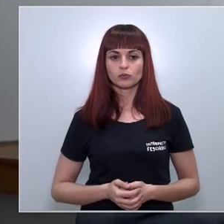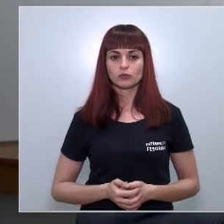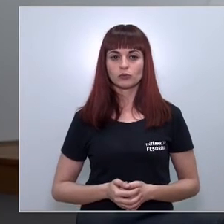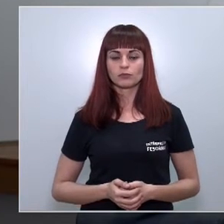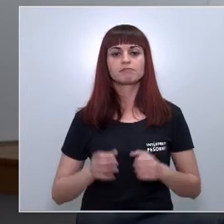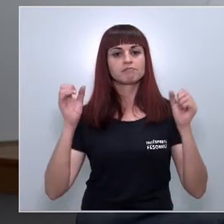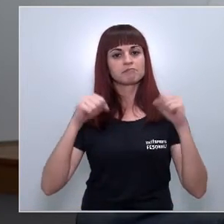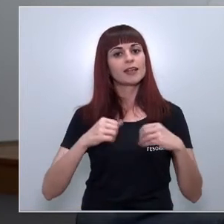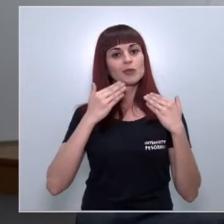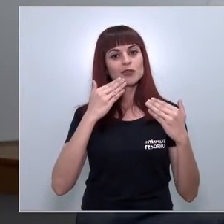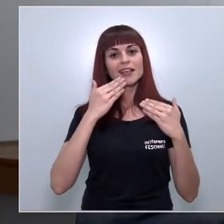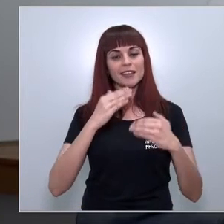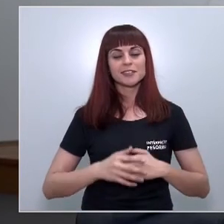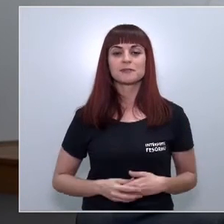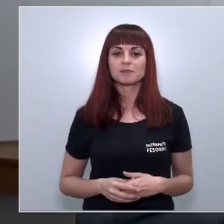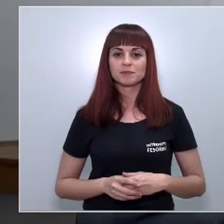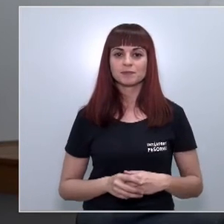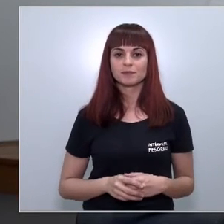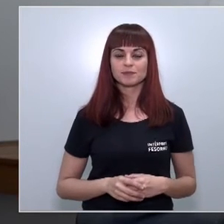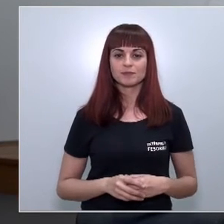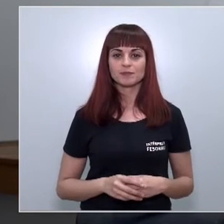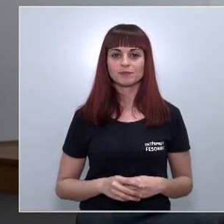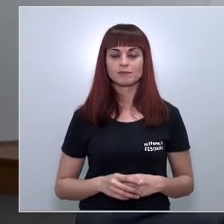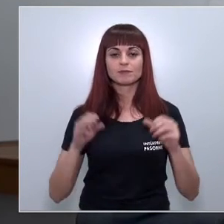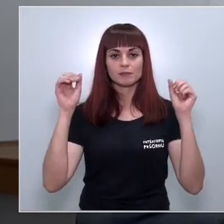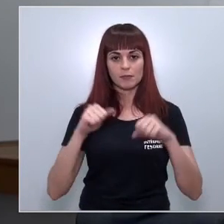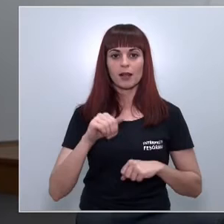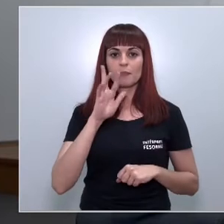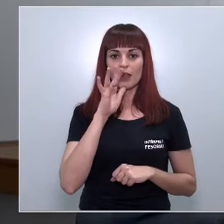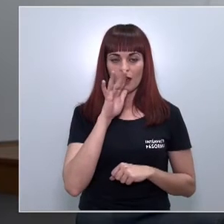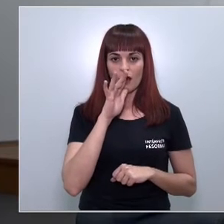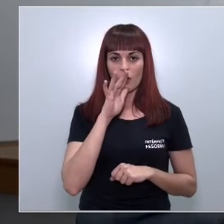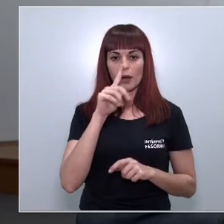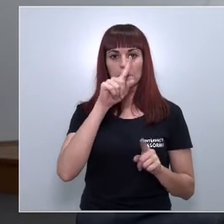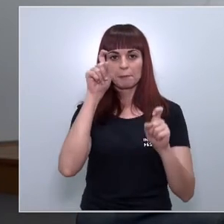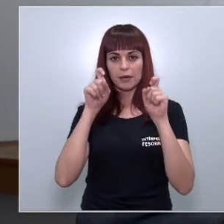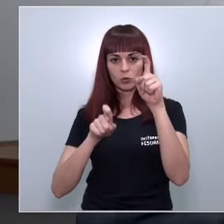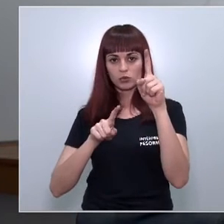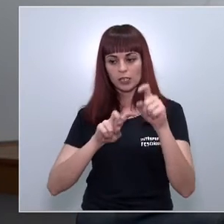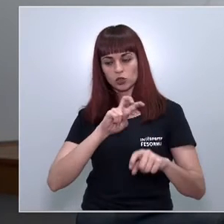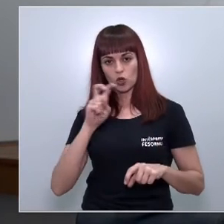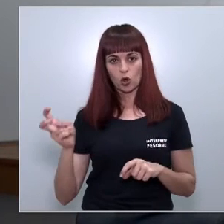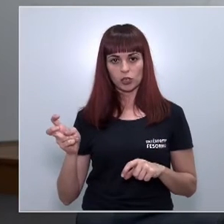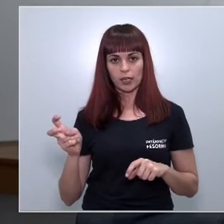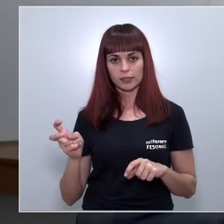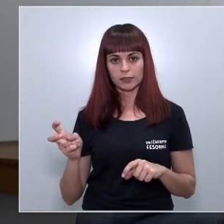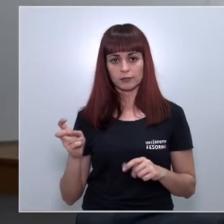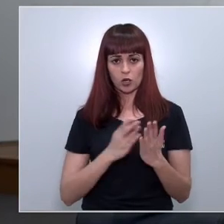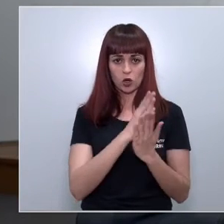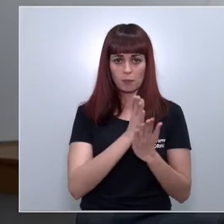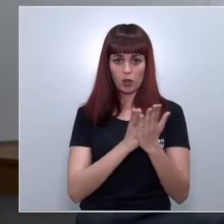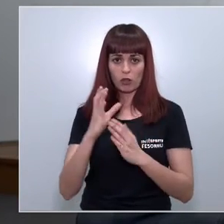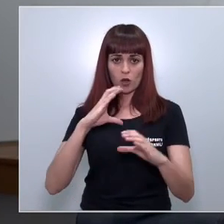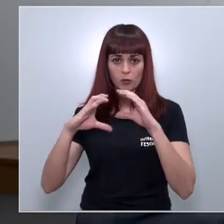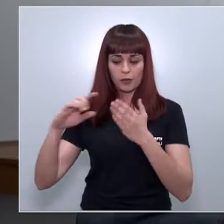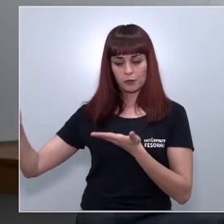Vale, muchas gracias Muchas gracias Virginia Vale, pues pasamos ahora al resto de preguntas que nos han hecho llegar otros medios de